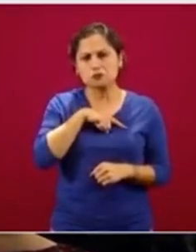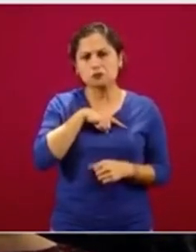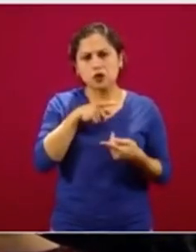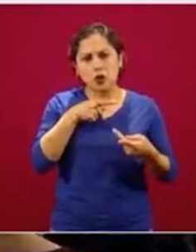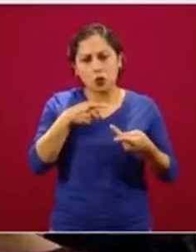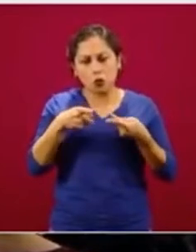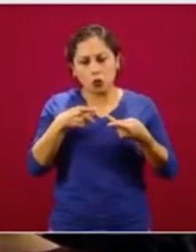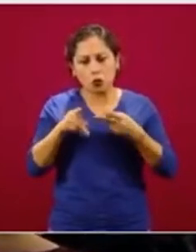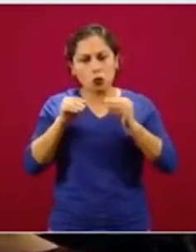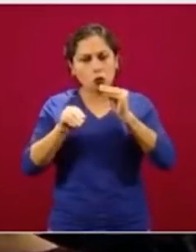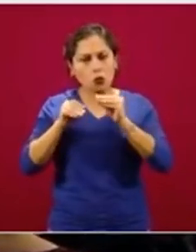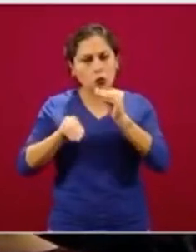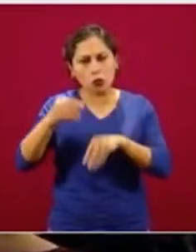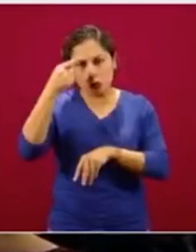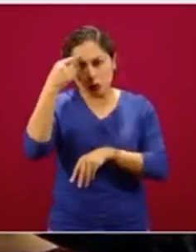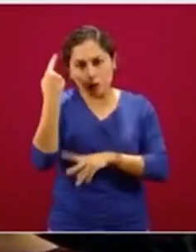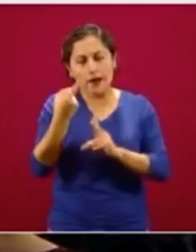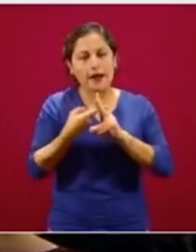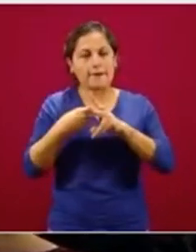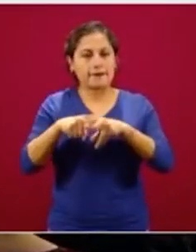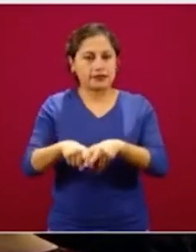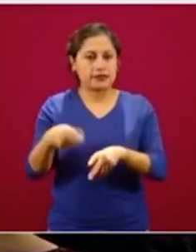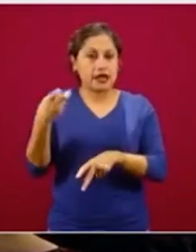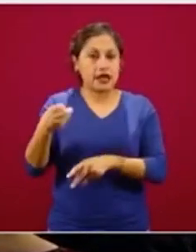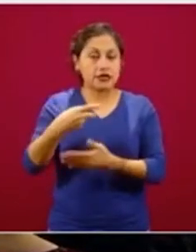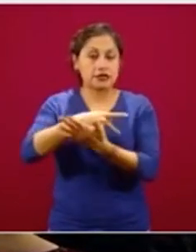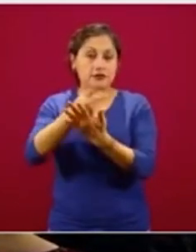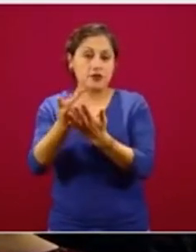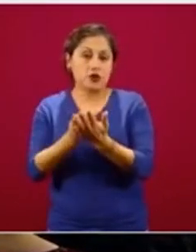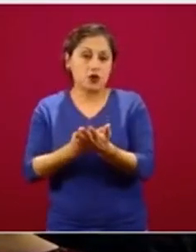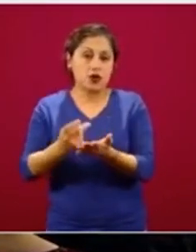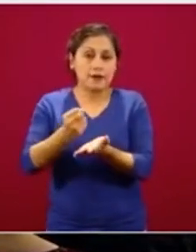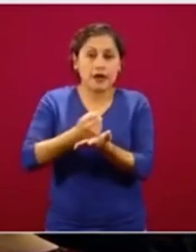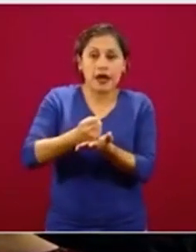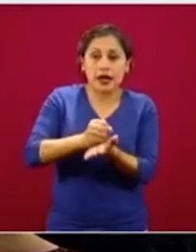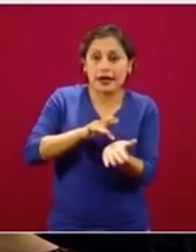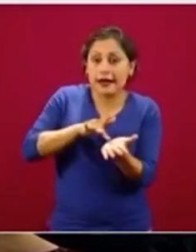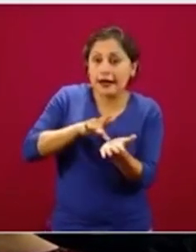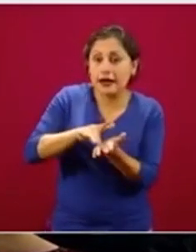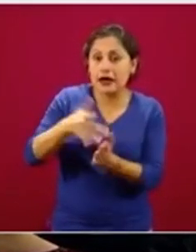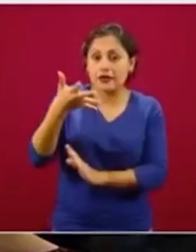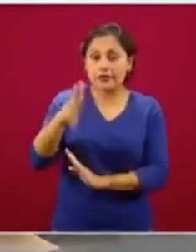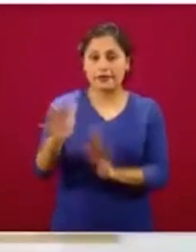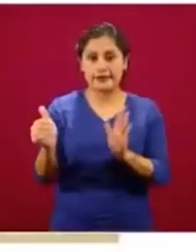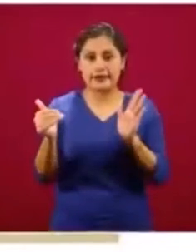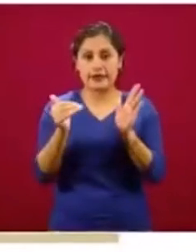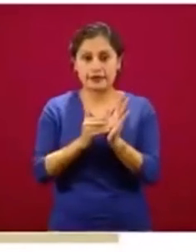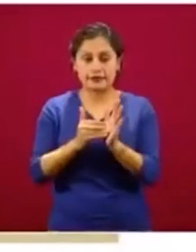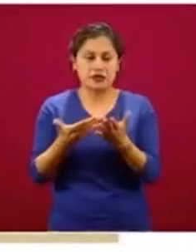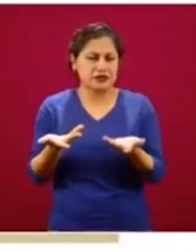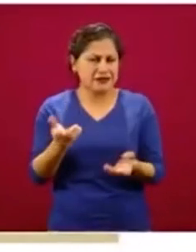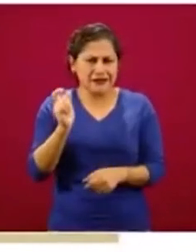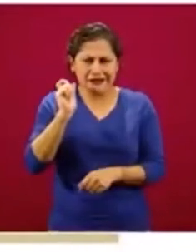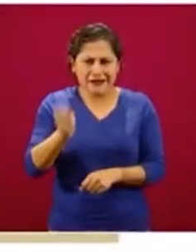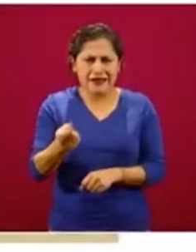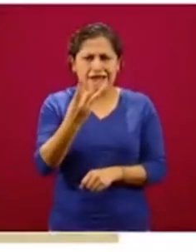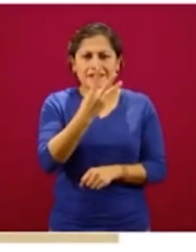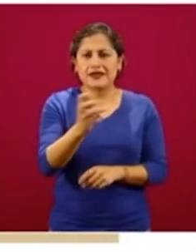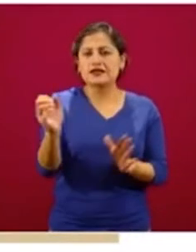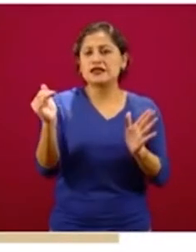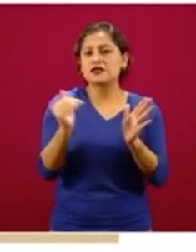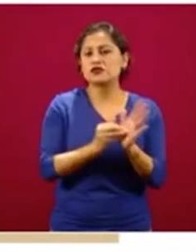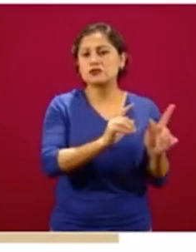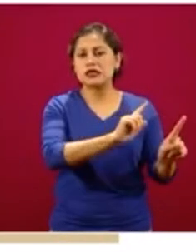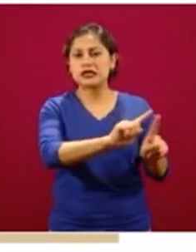para su implementación. Es el programa de crédito apoyo 10 mil, que consiste en 300 mil créditos para